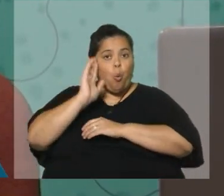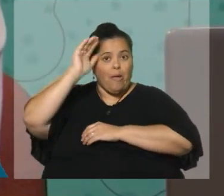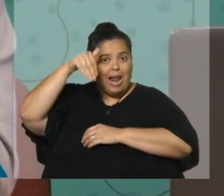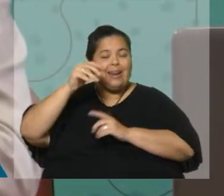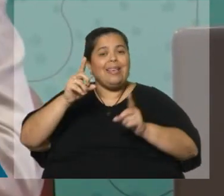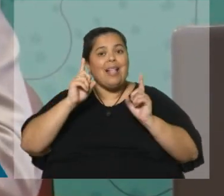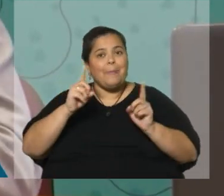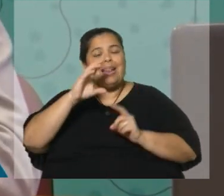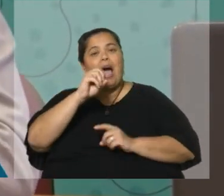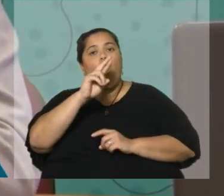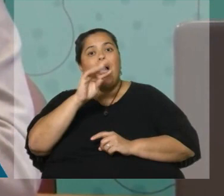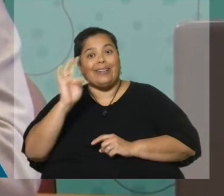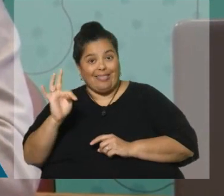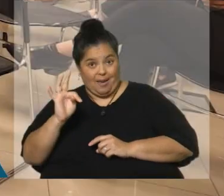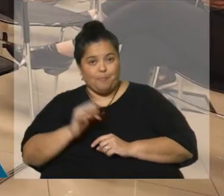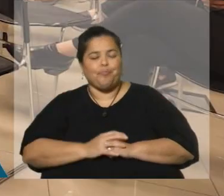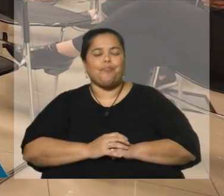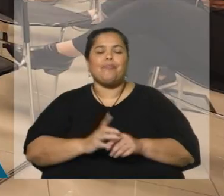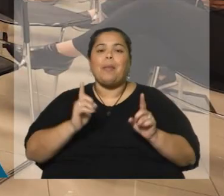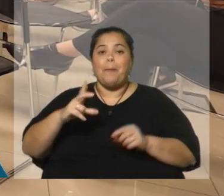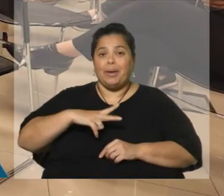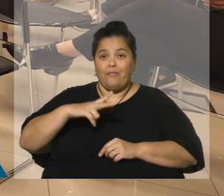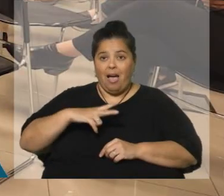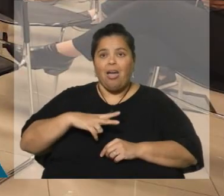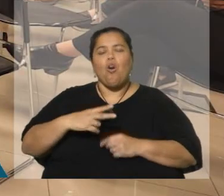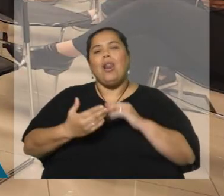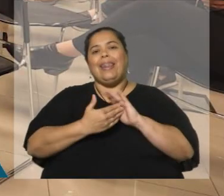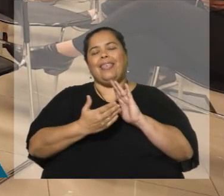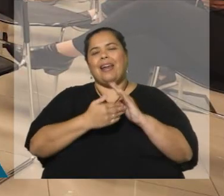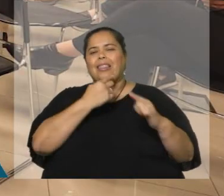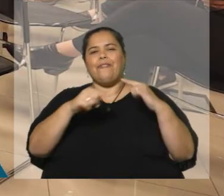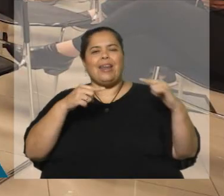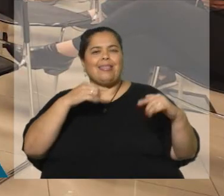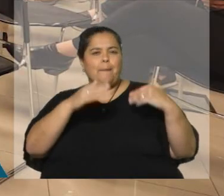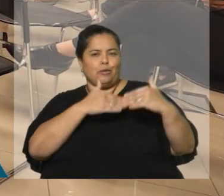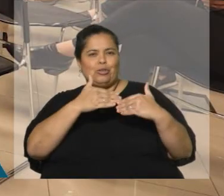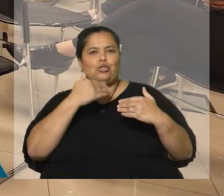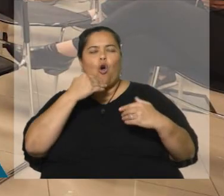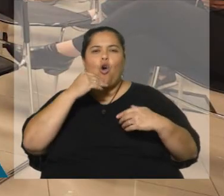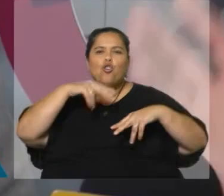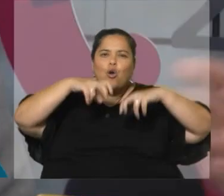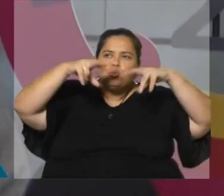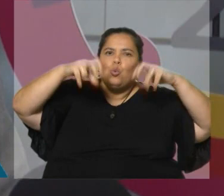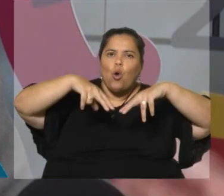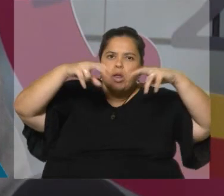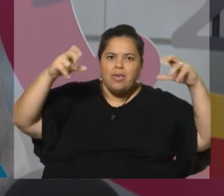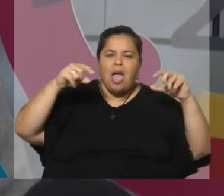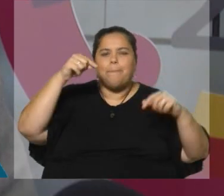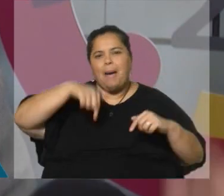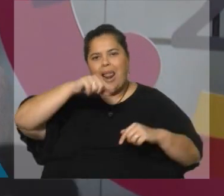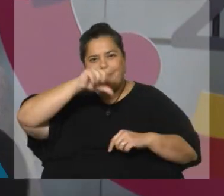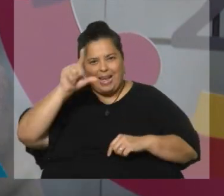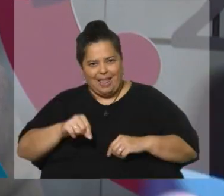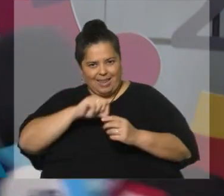Universidad Oort. A nivel privado, ha liderado diversos procesos de consultoría de América Latina y el Caribe, teniendo como temas